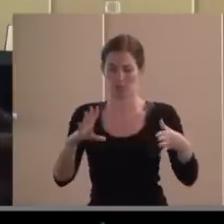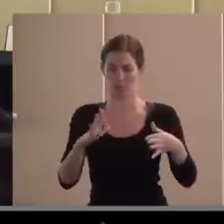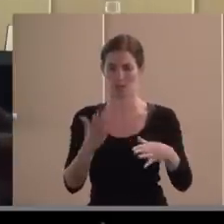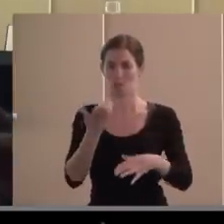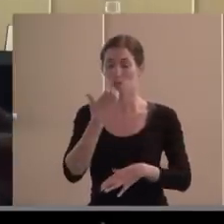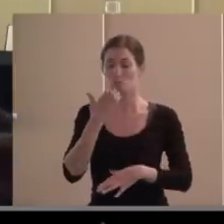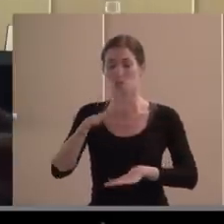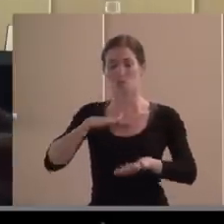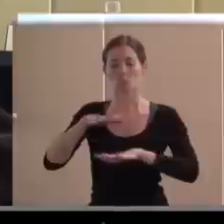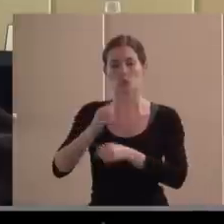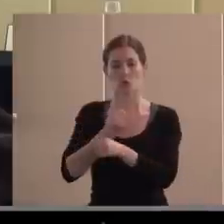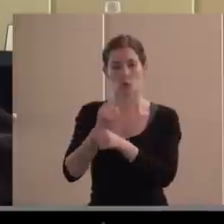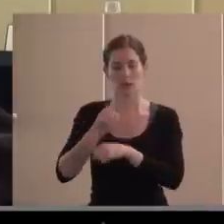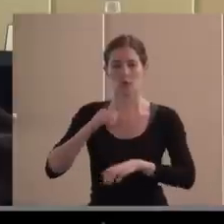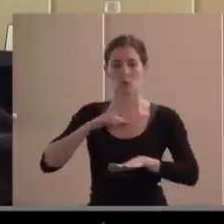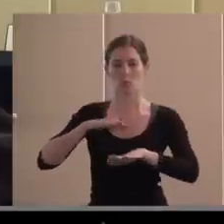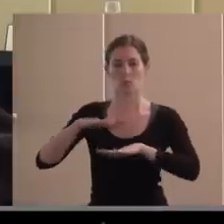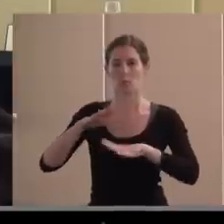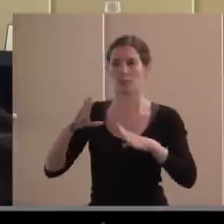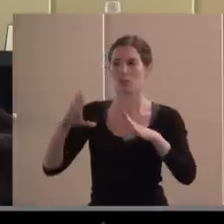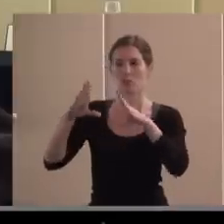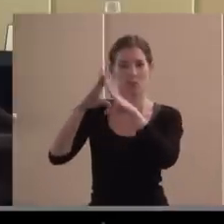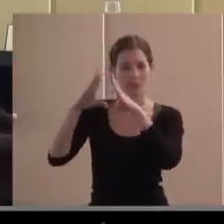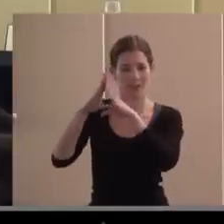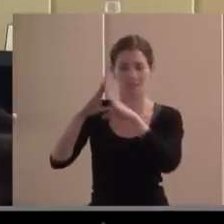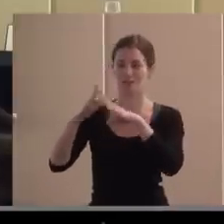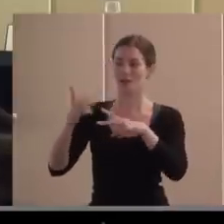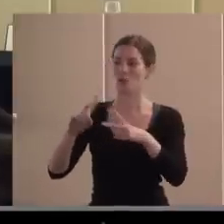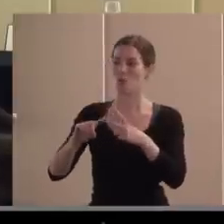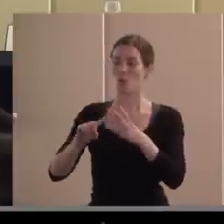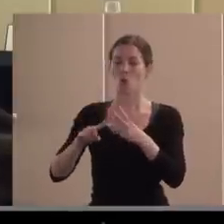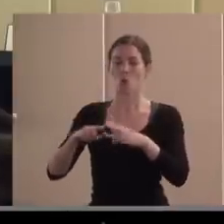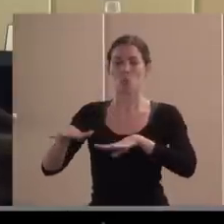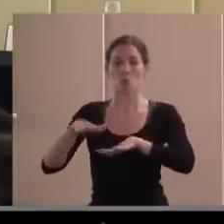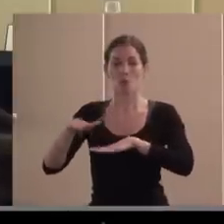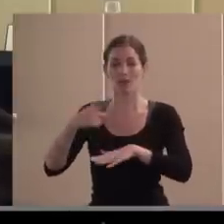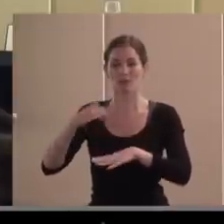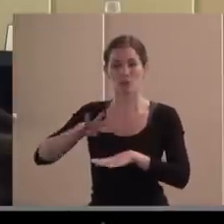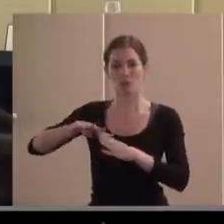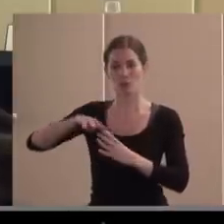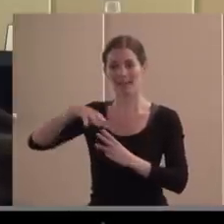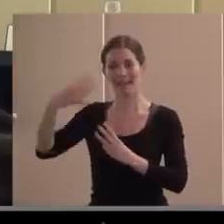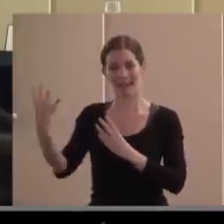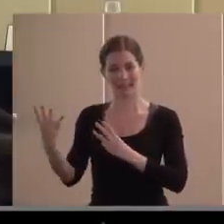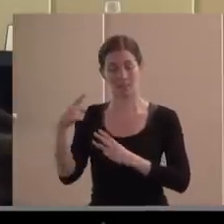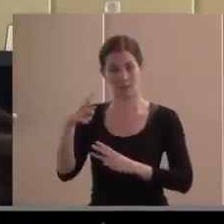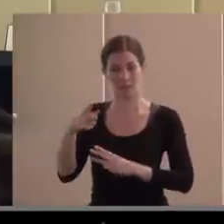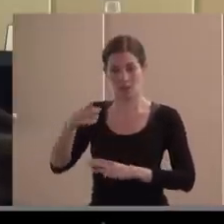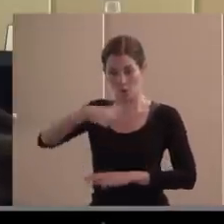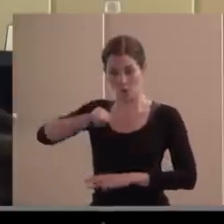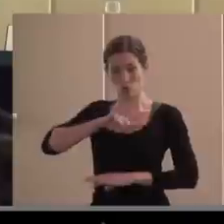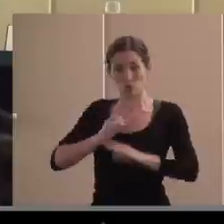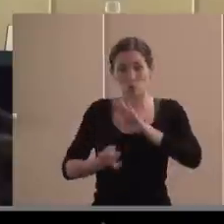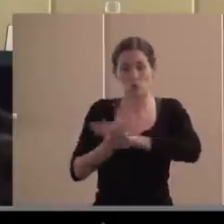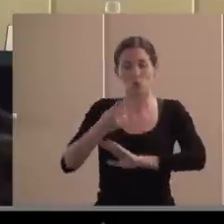feminista, como el movimiento de gays y lesbianas, pues no nacimos con una visión o con una